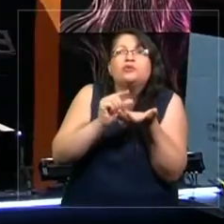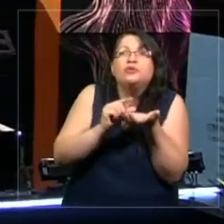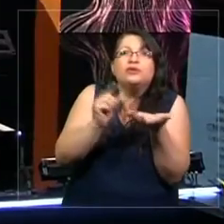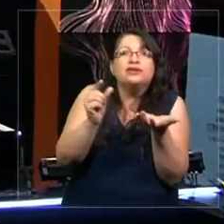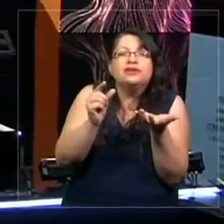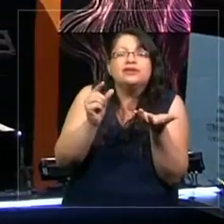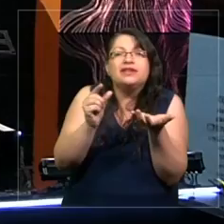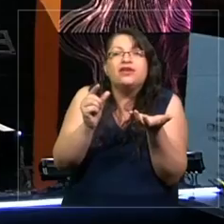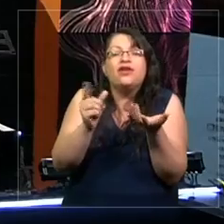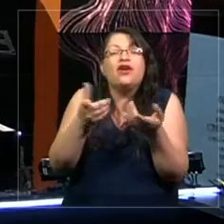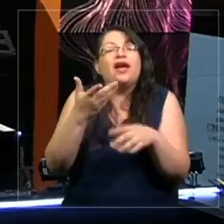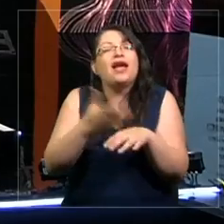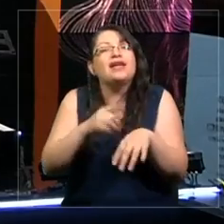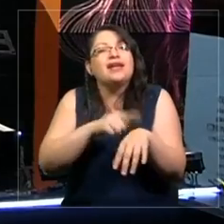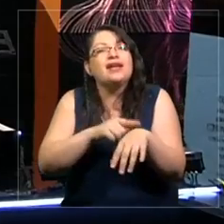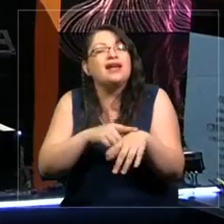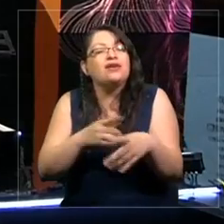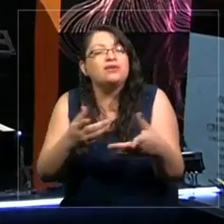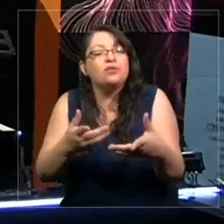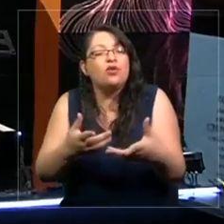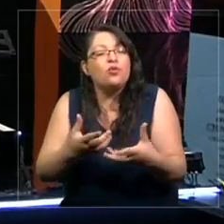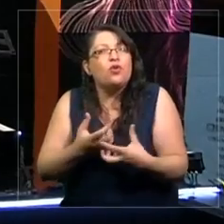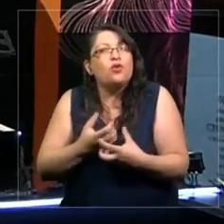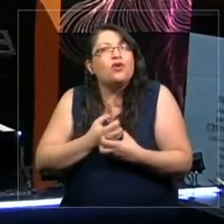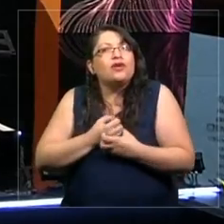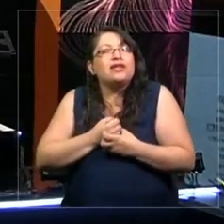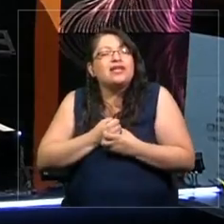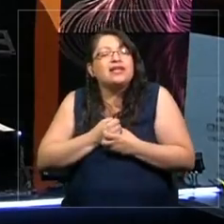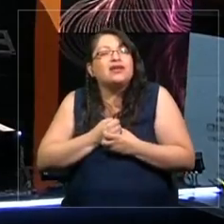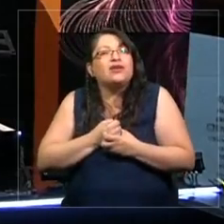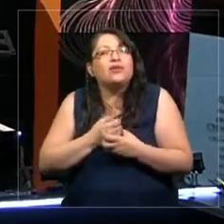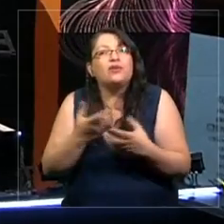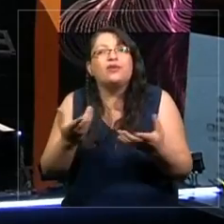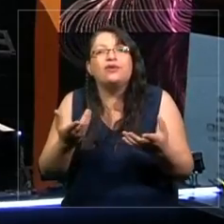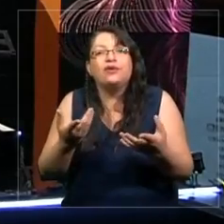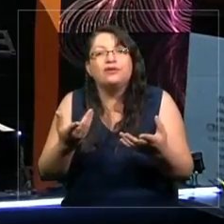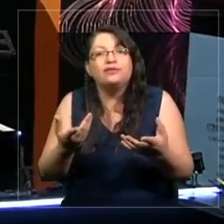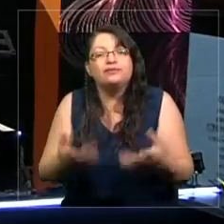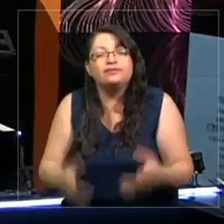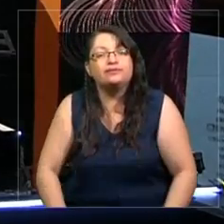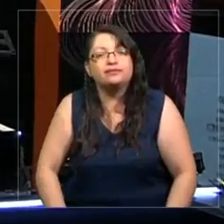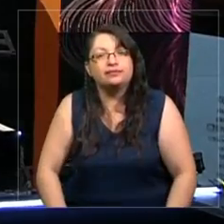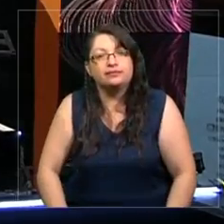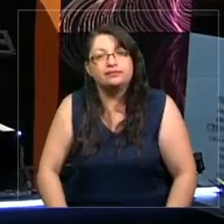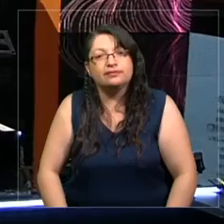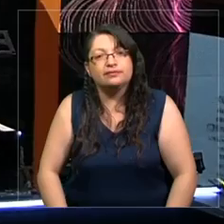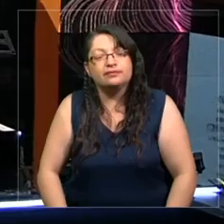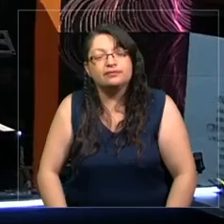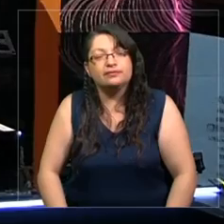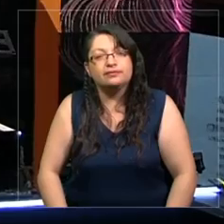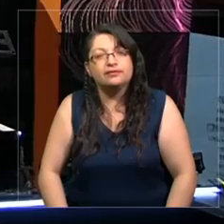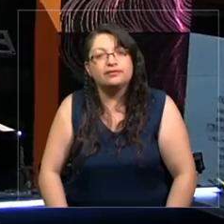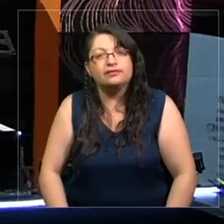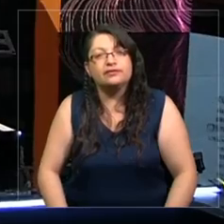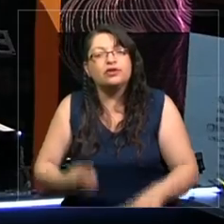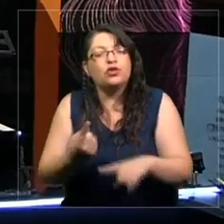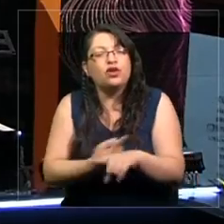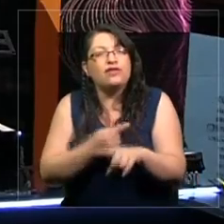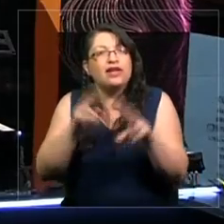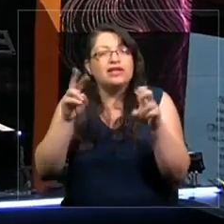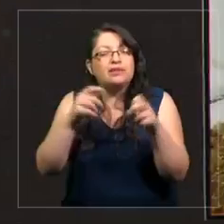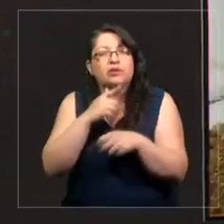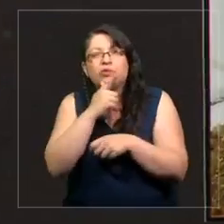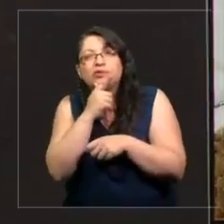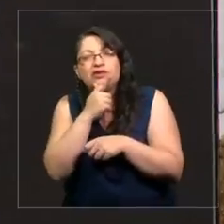un lugar, hay un momento de recogimiento y hay un momento que aquí, y esto ya nuevamente en la idea de especular, podría ser un momento de